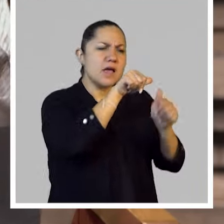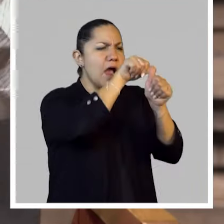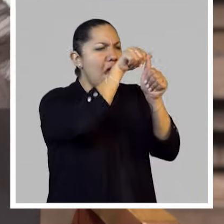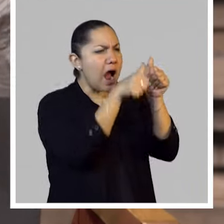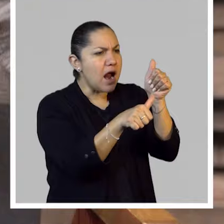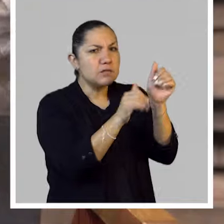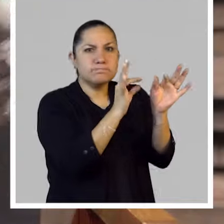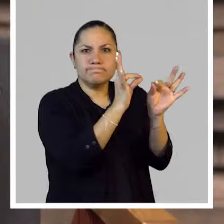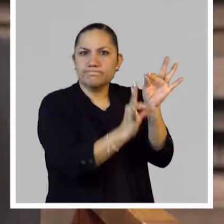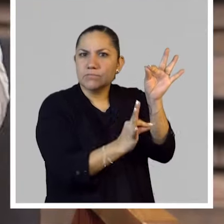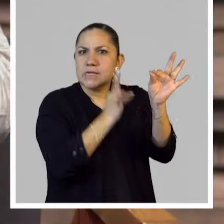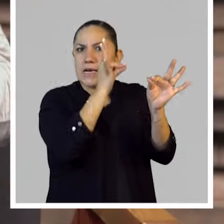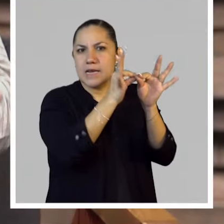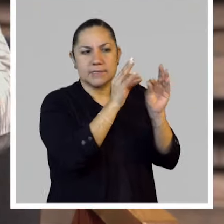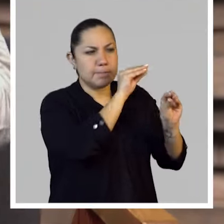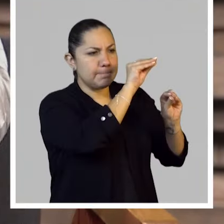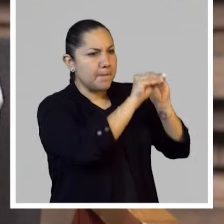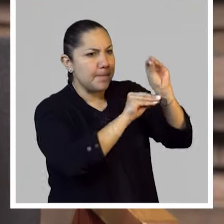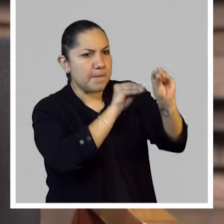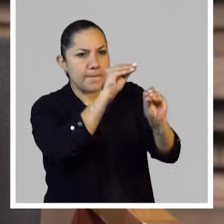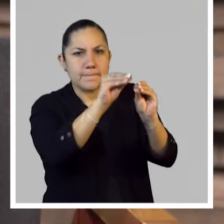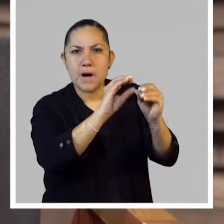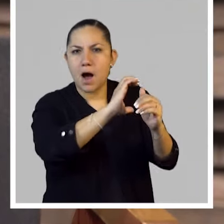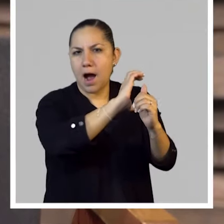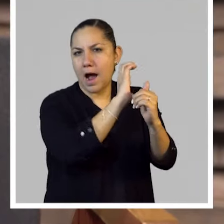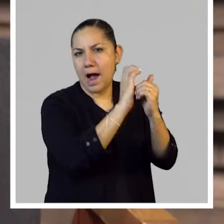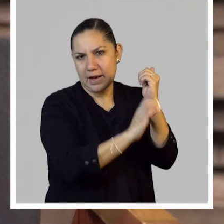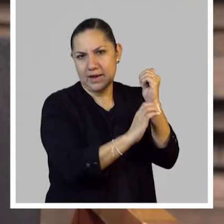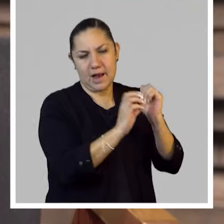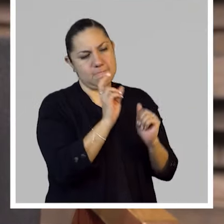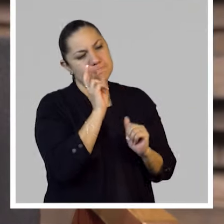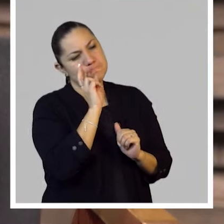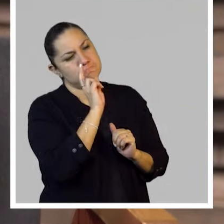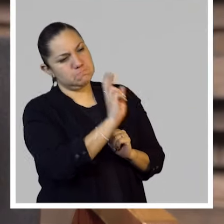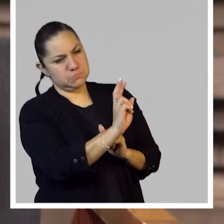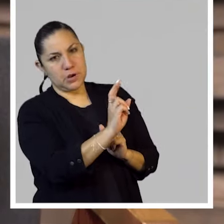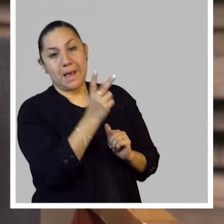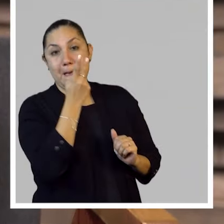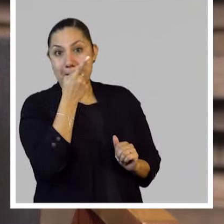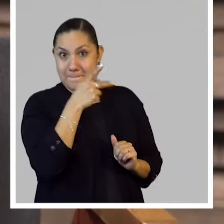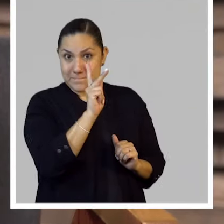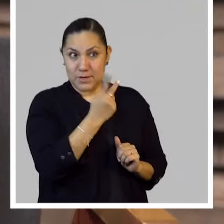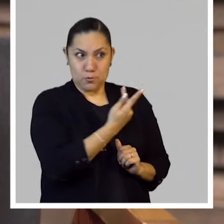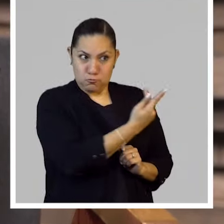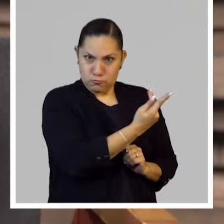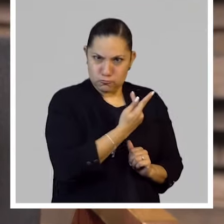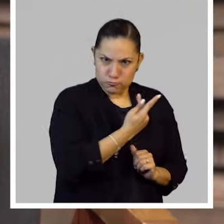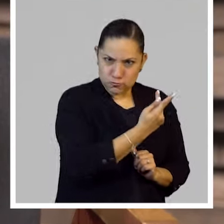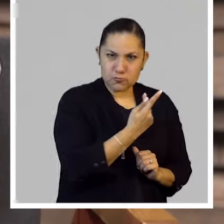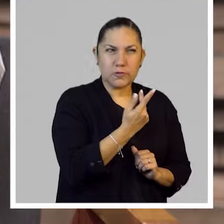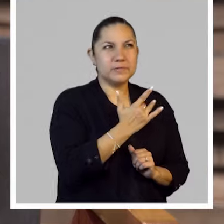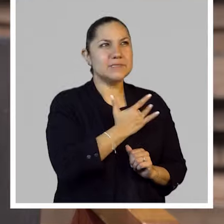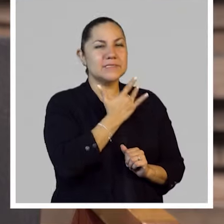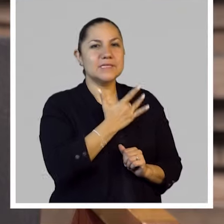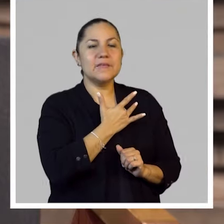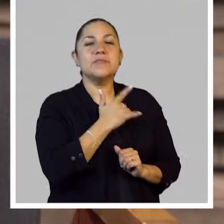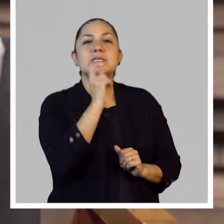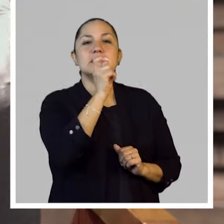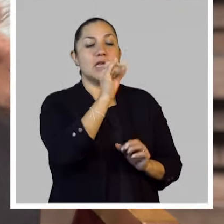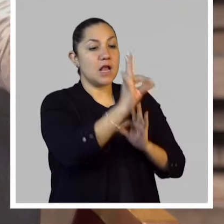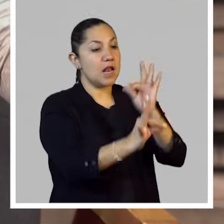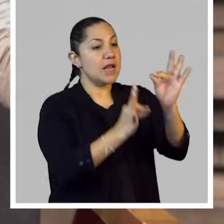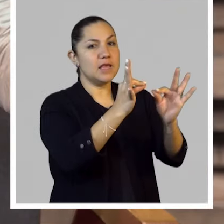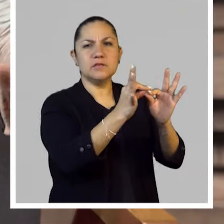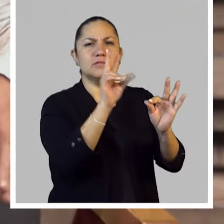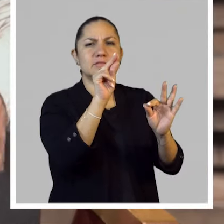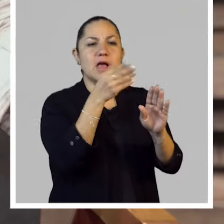¿no? Como la última parte de todo ese trayecto. Y algo que nos fascinaba a nosotros, pues era todo lo